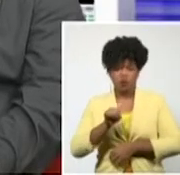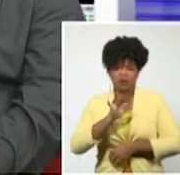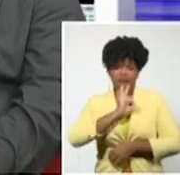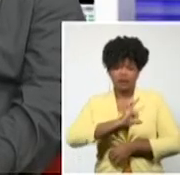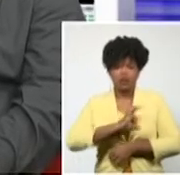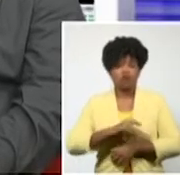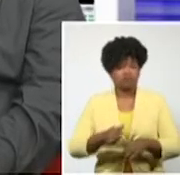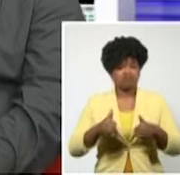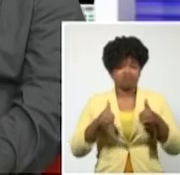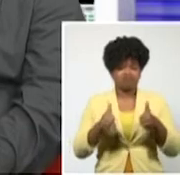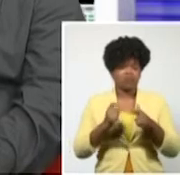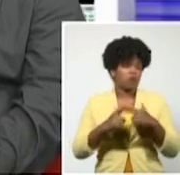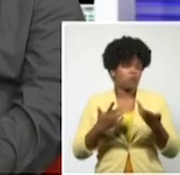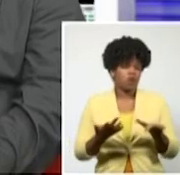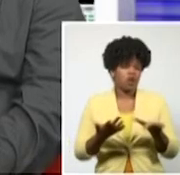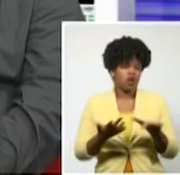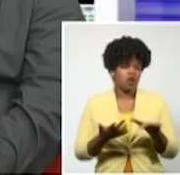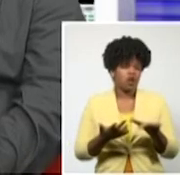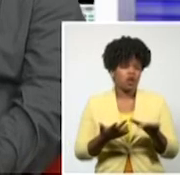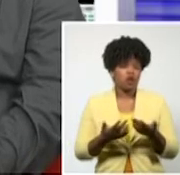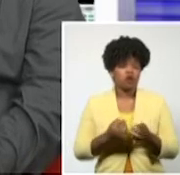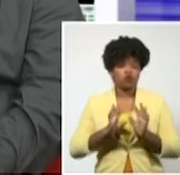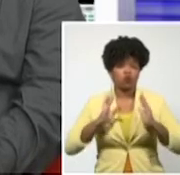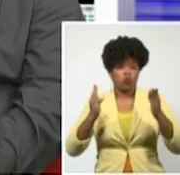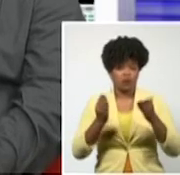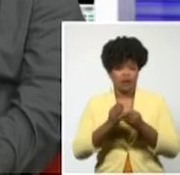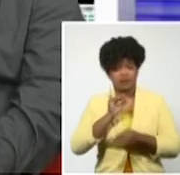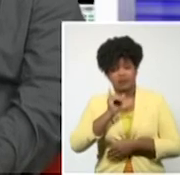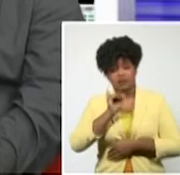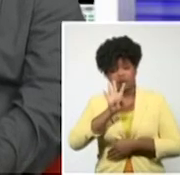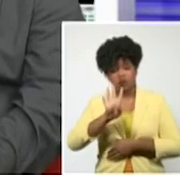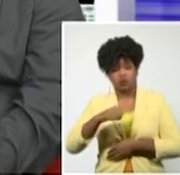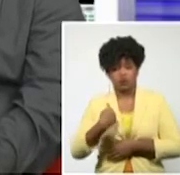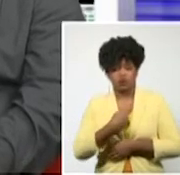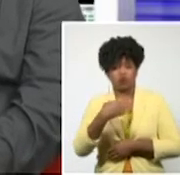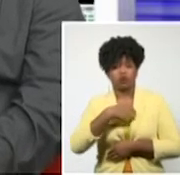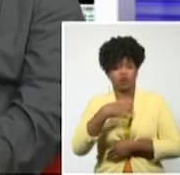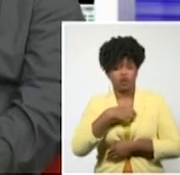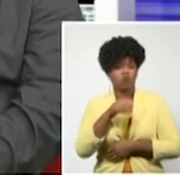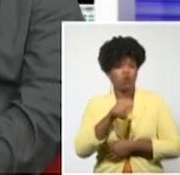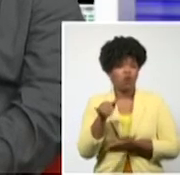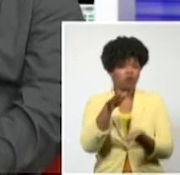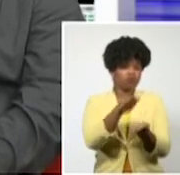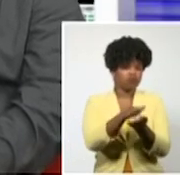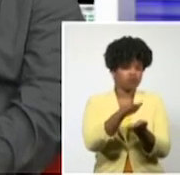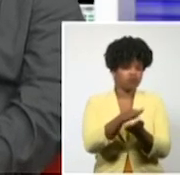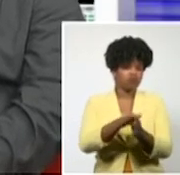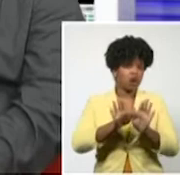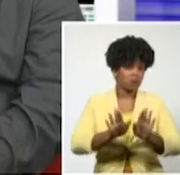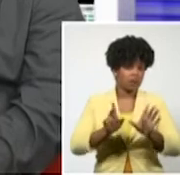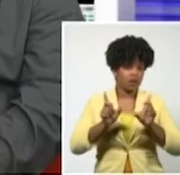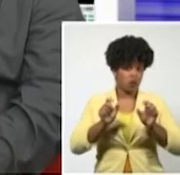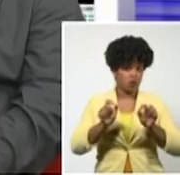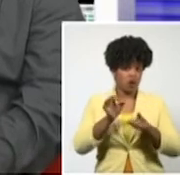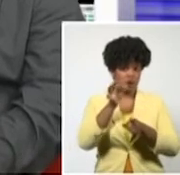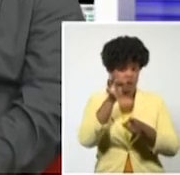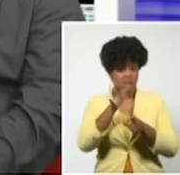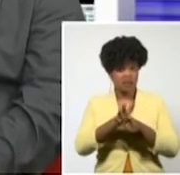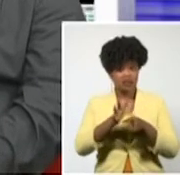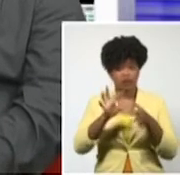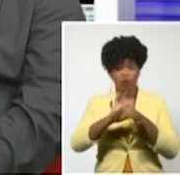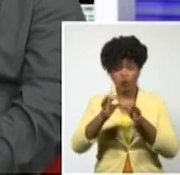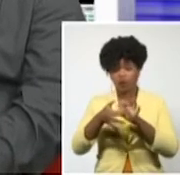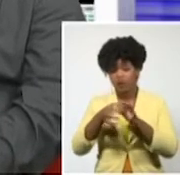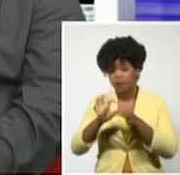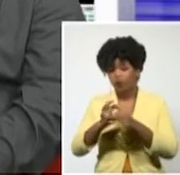atletas, que decíamos, son 64 atletas que tenemos nosotros estratégicos para estos Juegos, tanto olímpicos como paralímpicos,